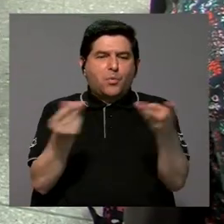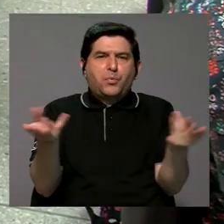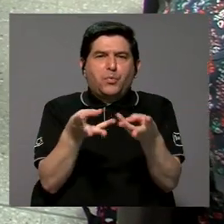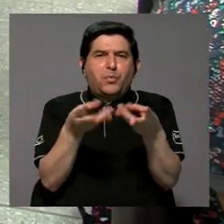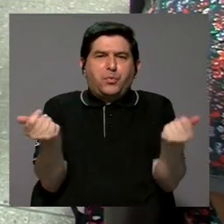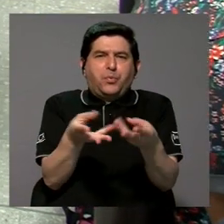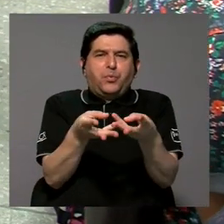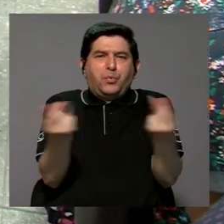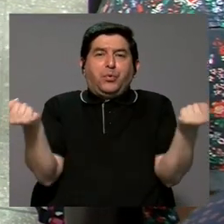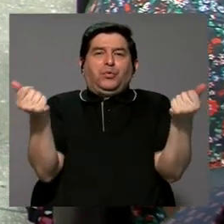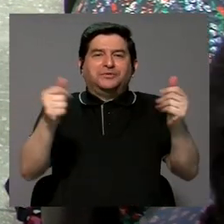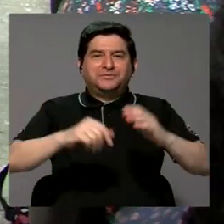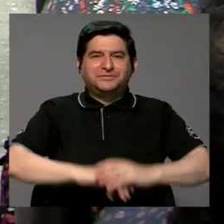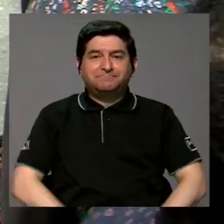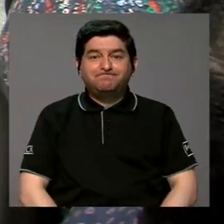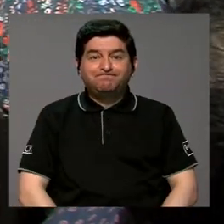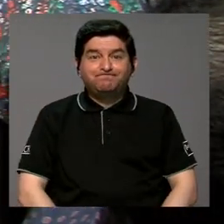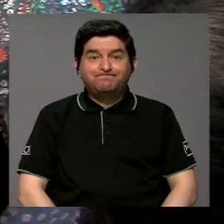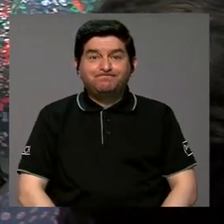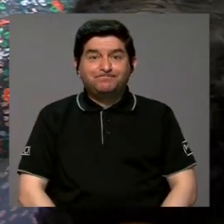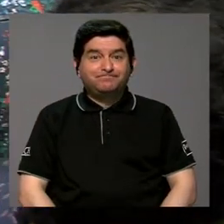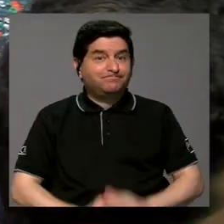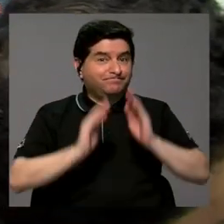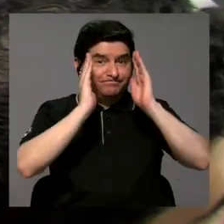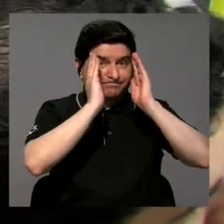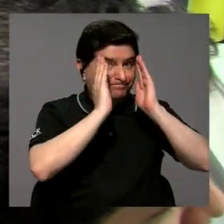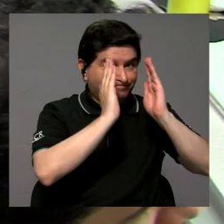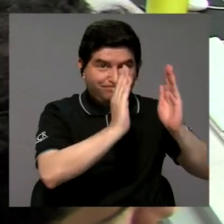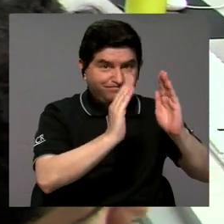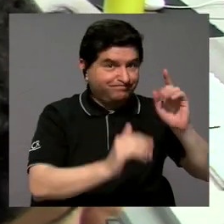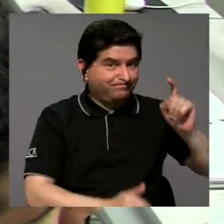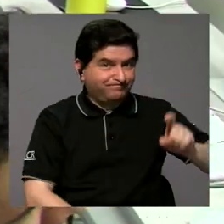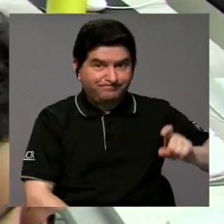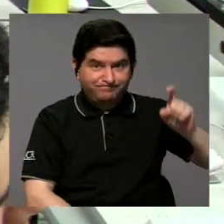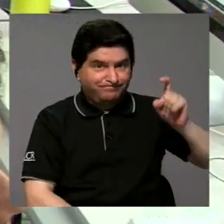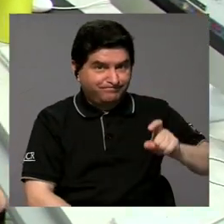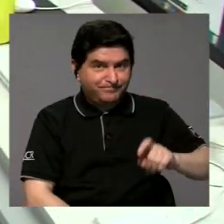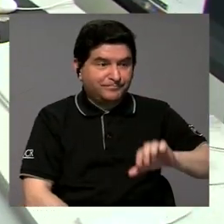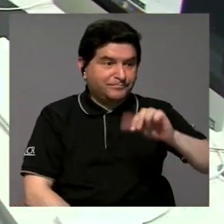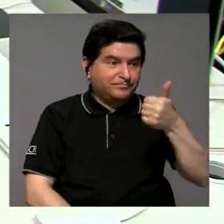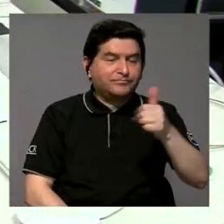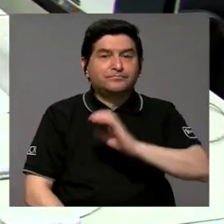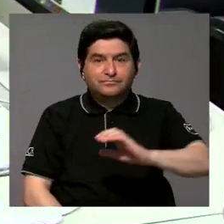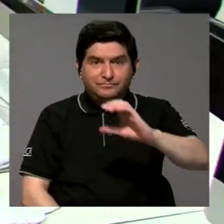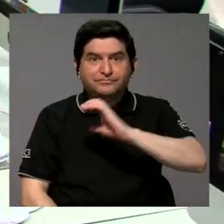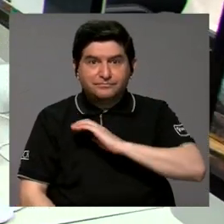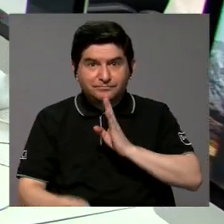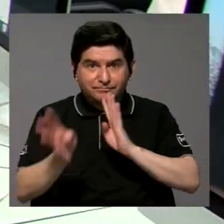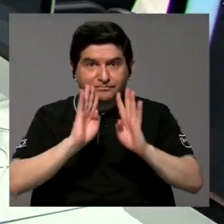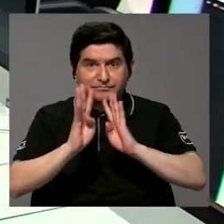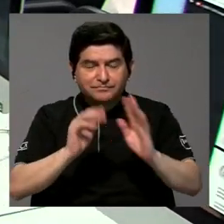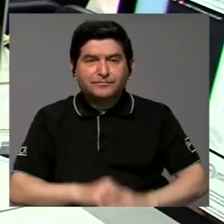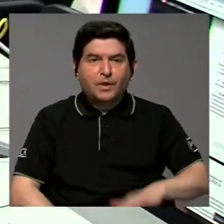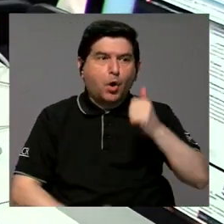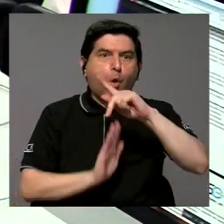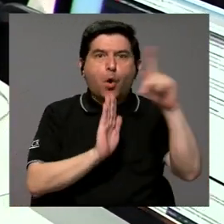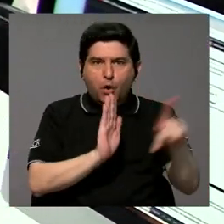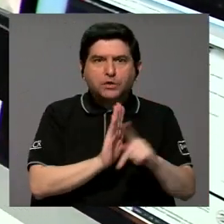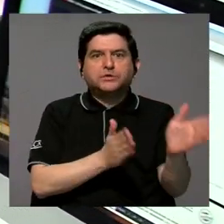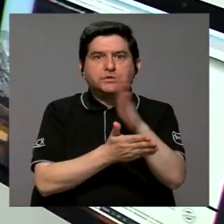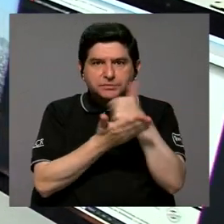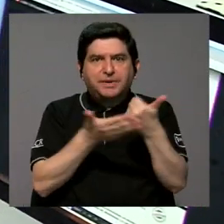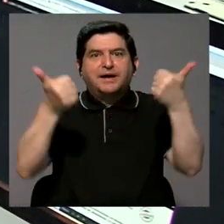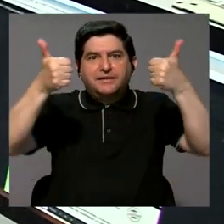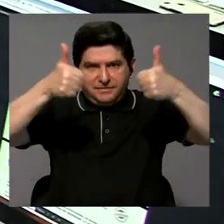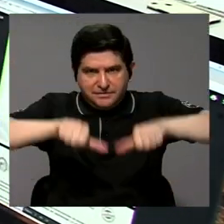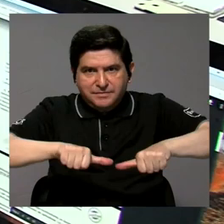y producción y producción, tal vez sin fijarse necesariamente en estos otros aspectos de los que estamos hablando, los otros principios que constituyen